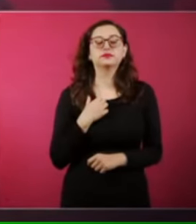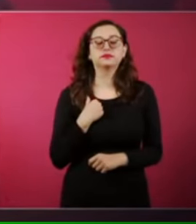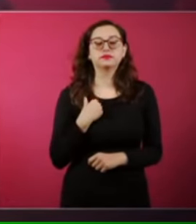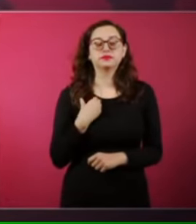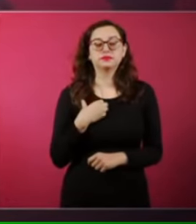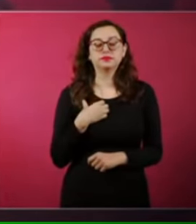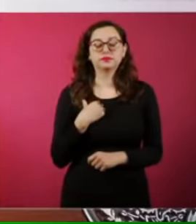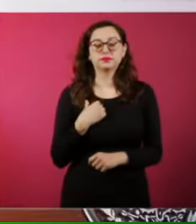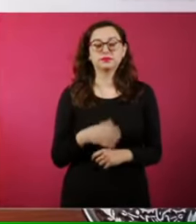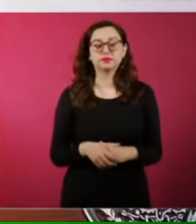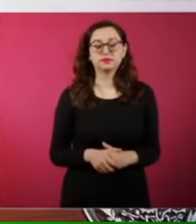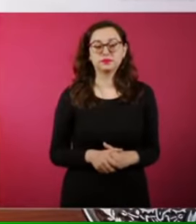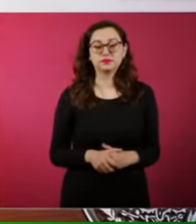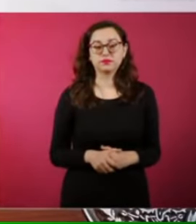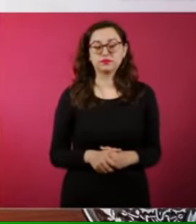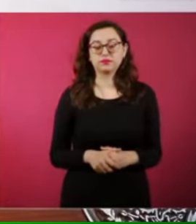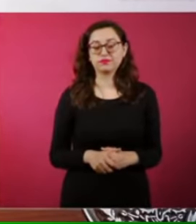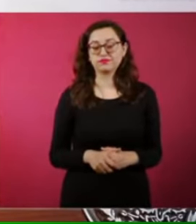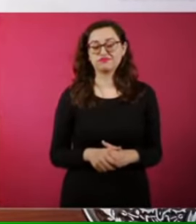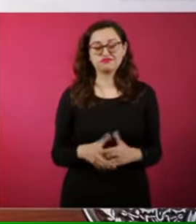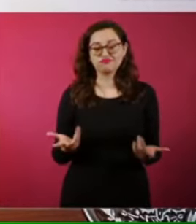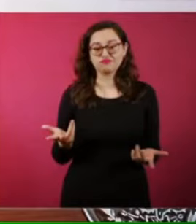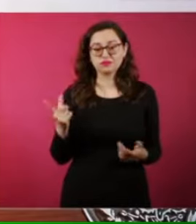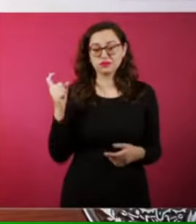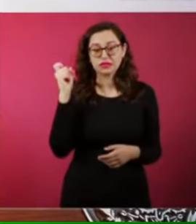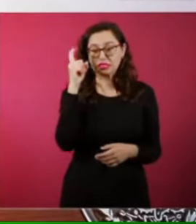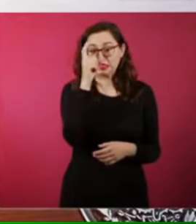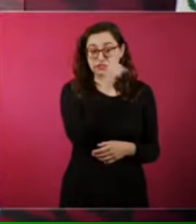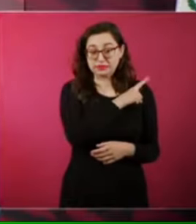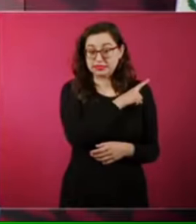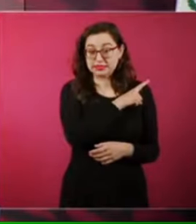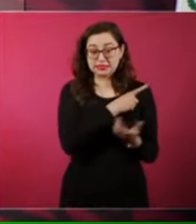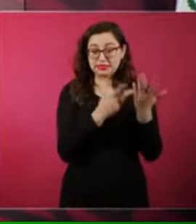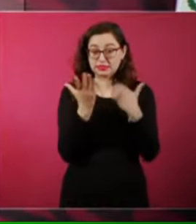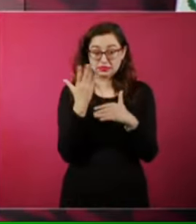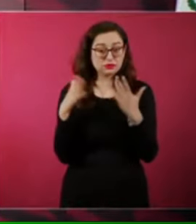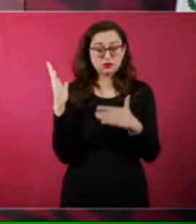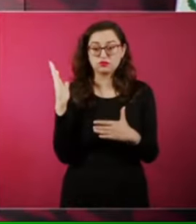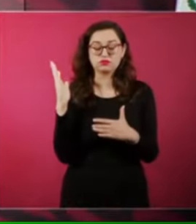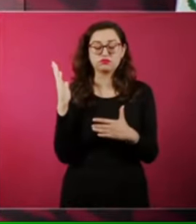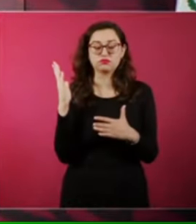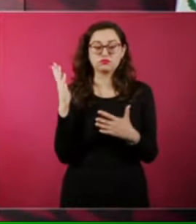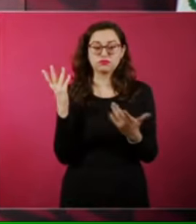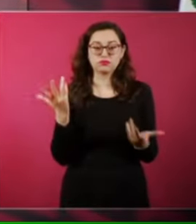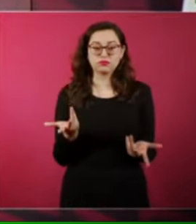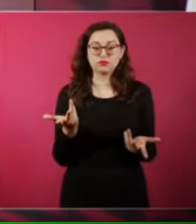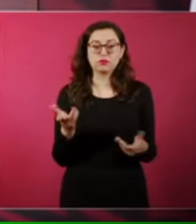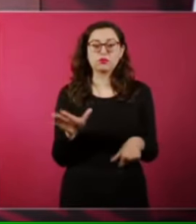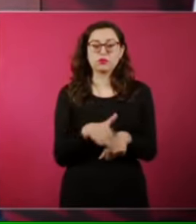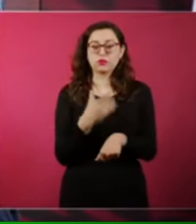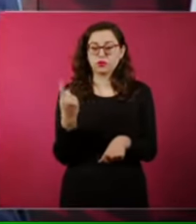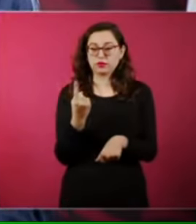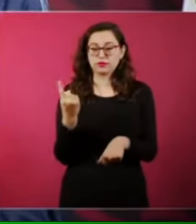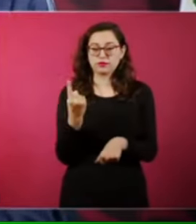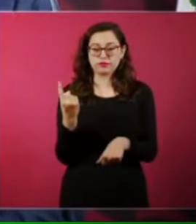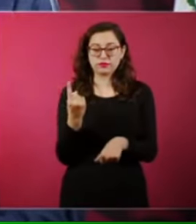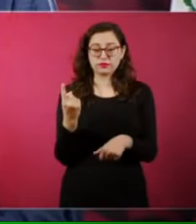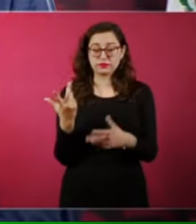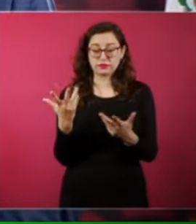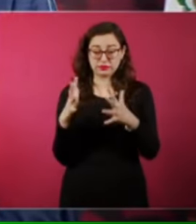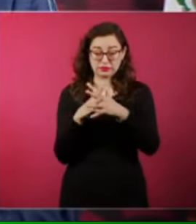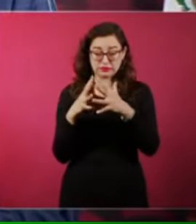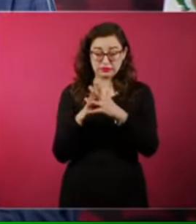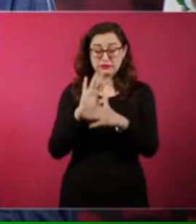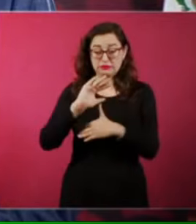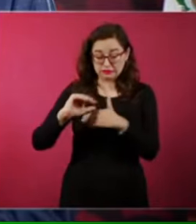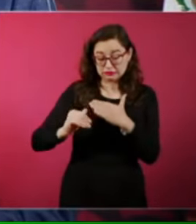Era muy difícil que saliera adelante porque cuando amanece, ya en la bahía